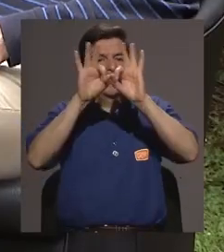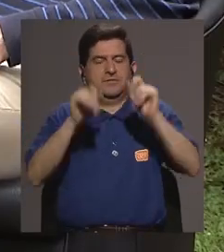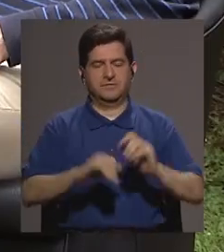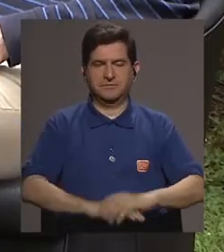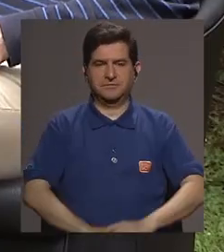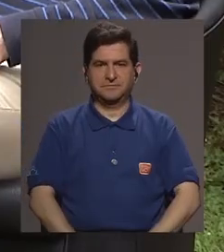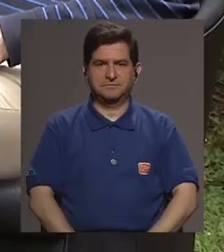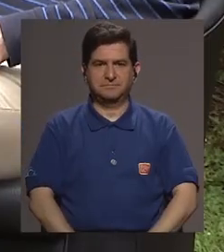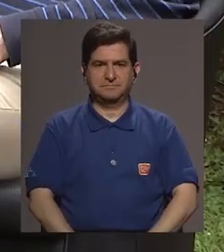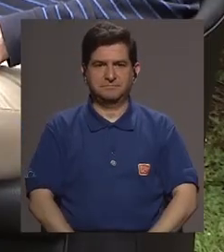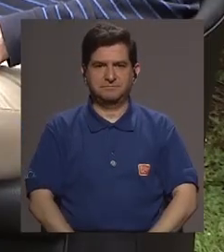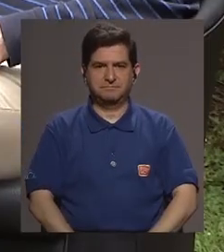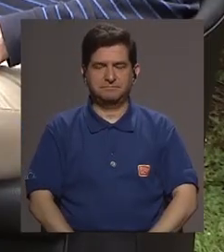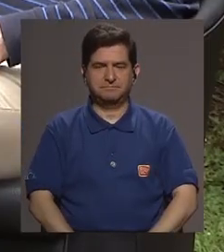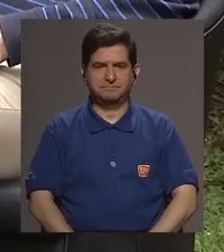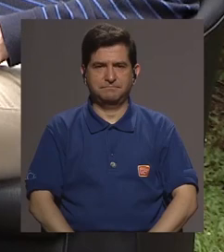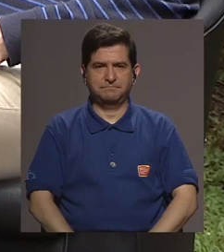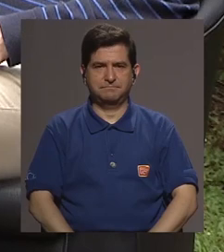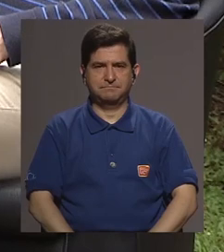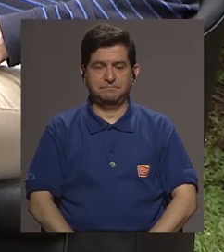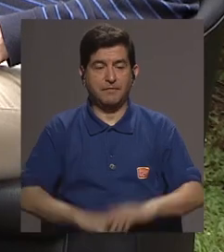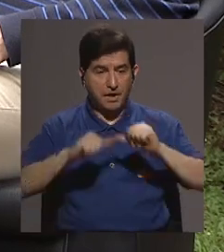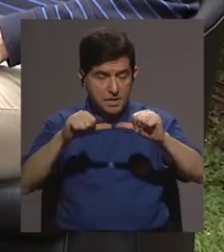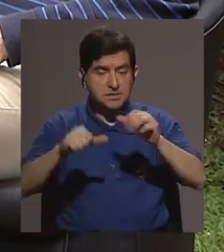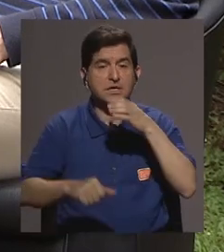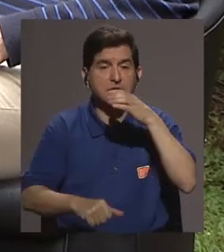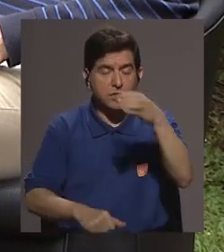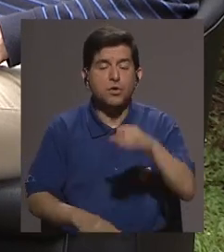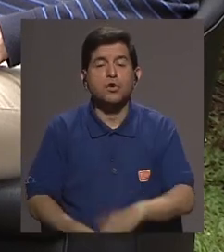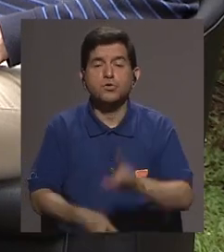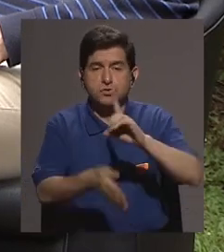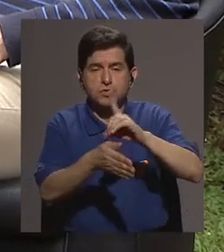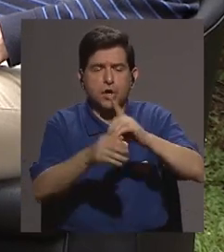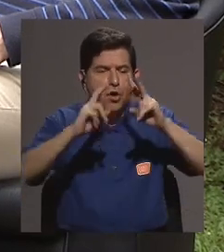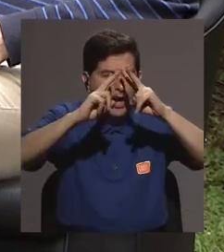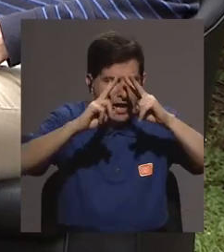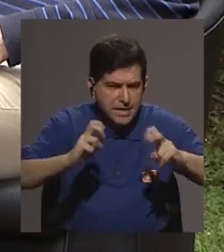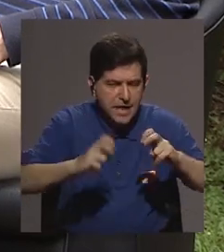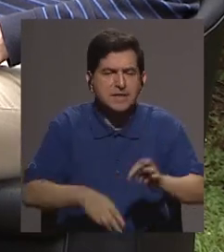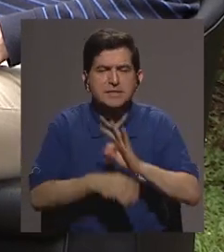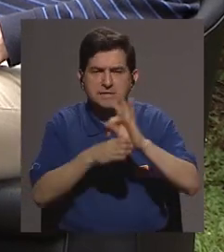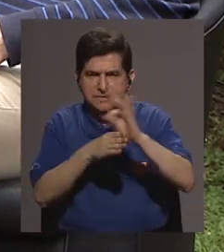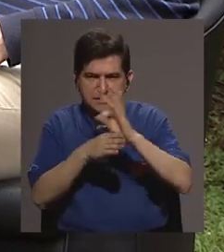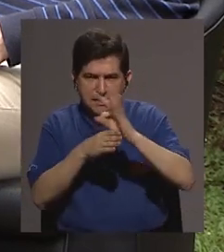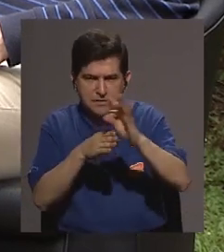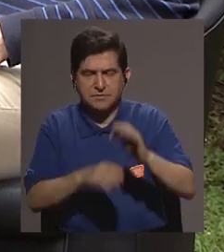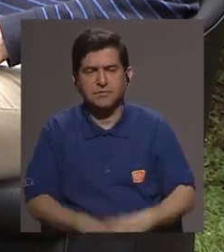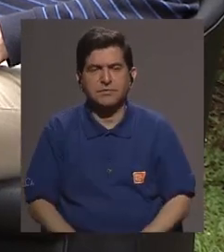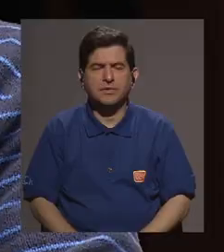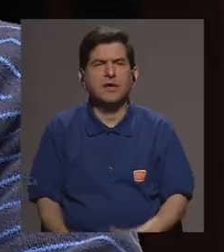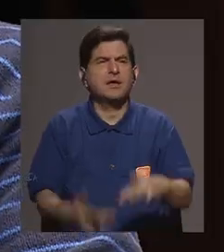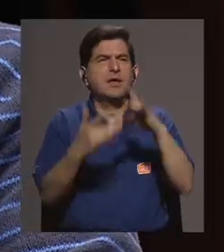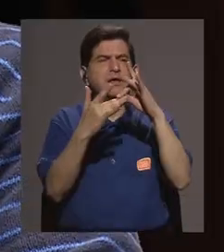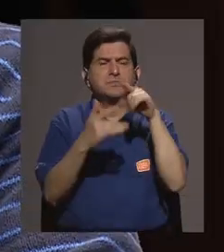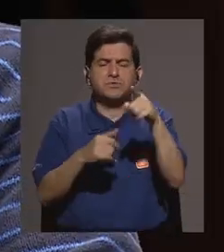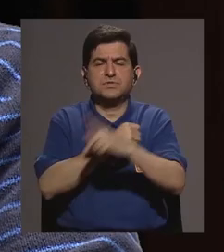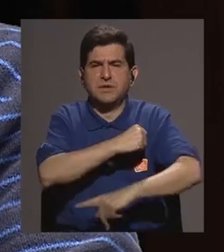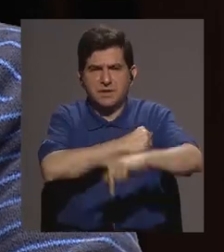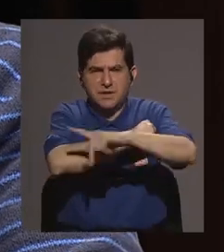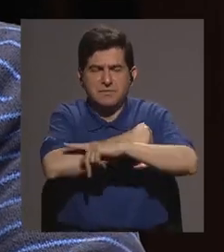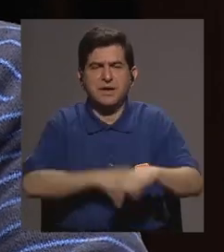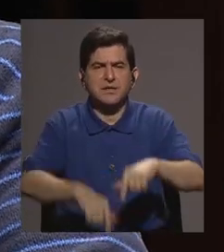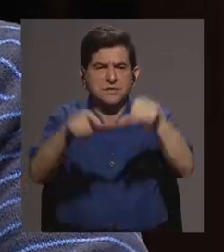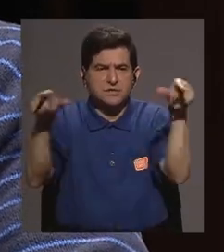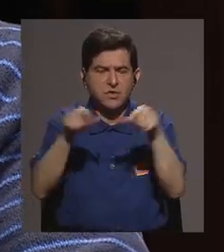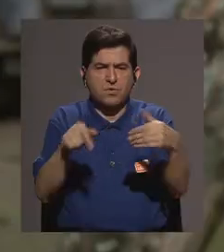importante de todo y seguir las recomendaciones médicas es decir los exámenes los tratamientos etcétera sobre todo si vienes